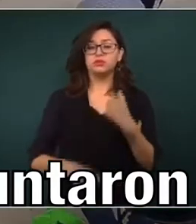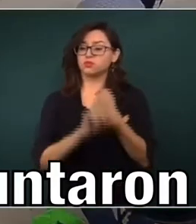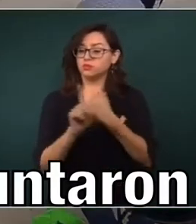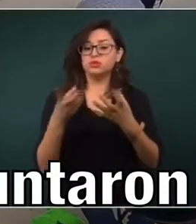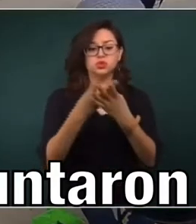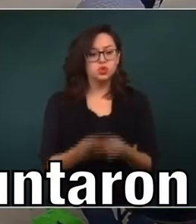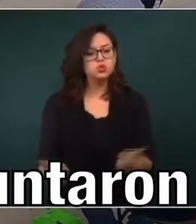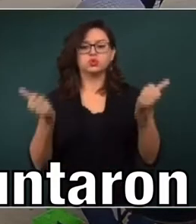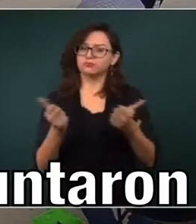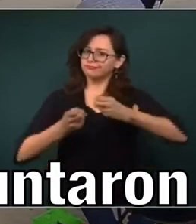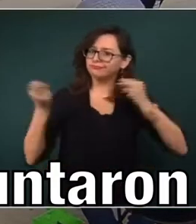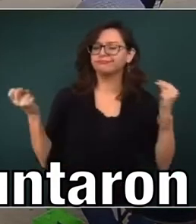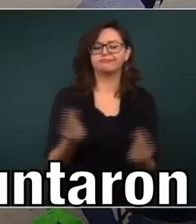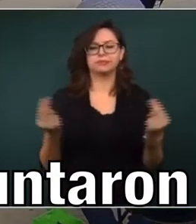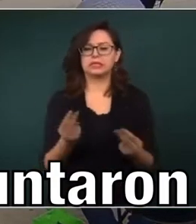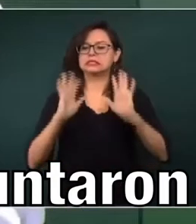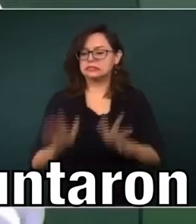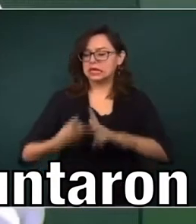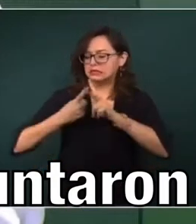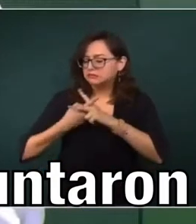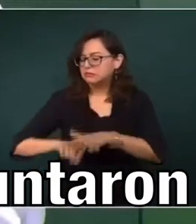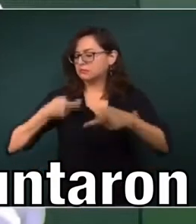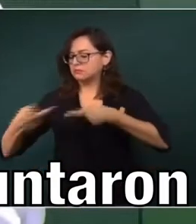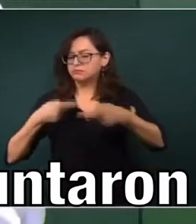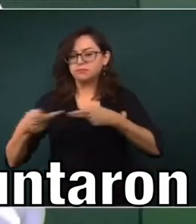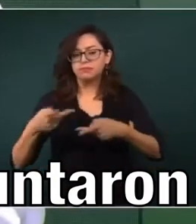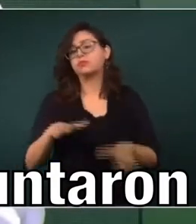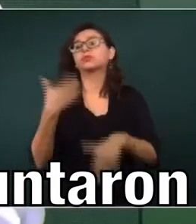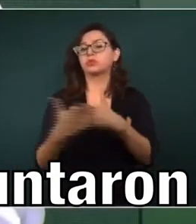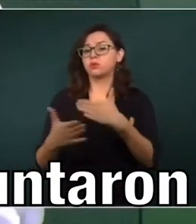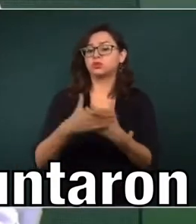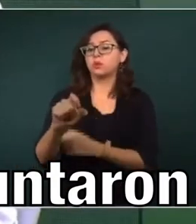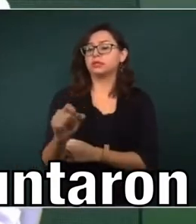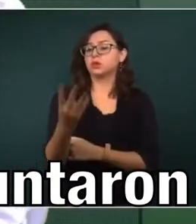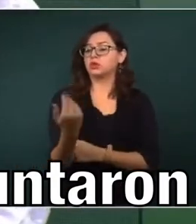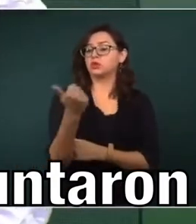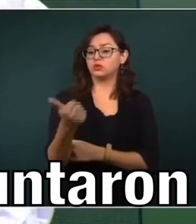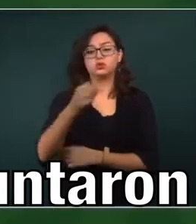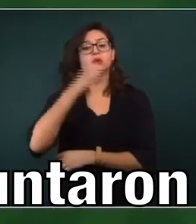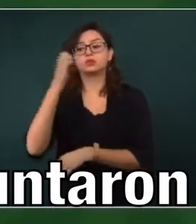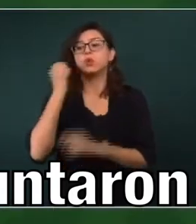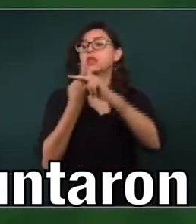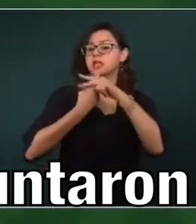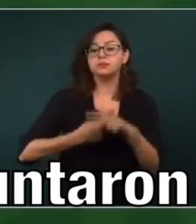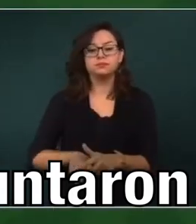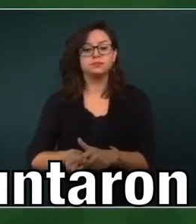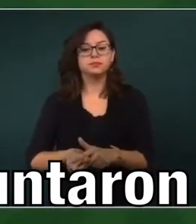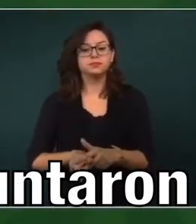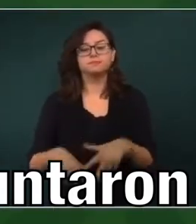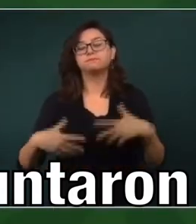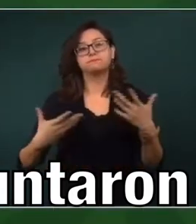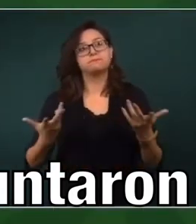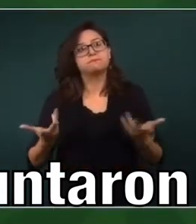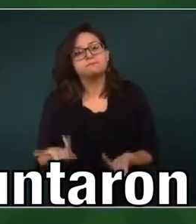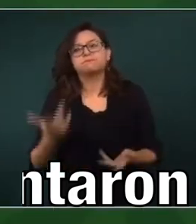para eso, es de que el regreso a clases del día 24 sea lo más